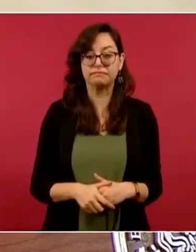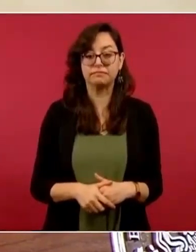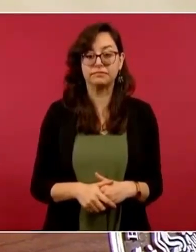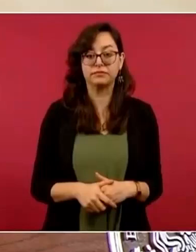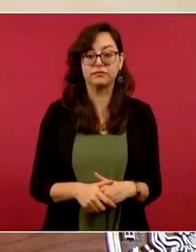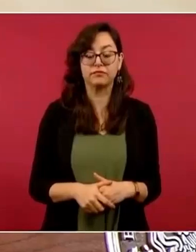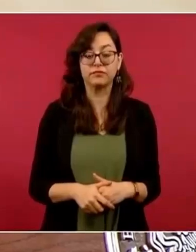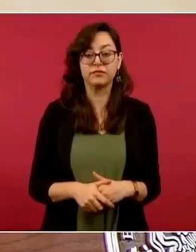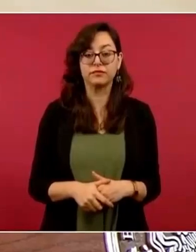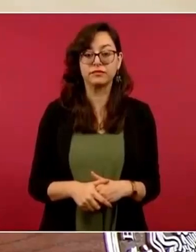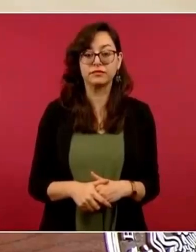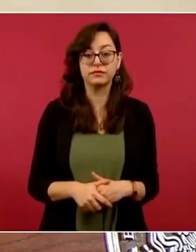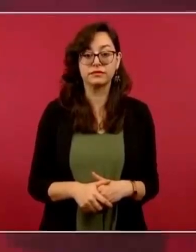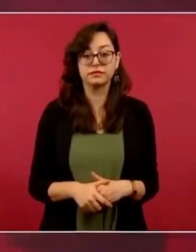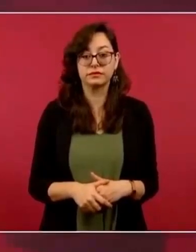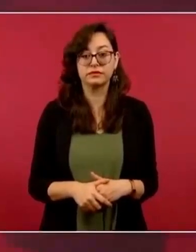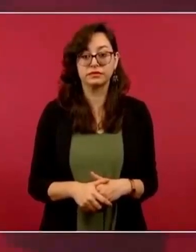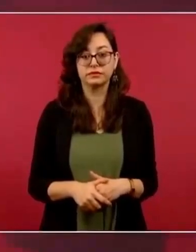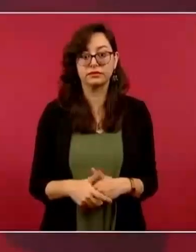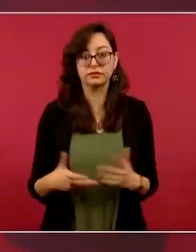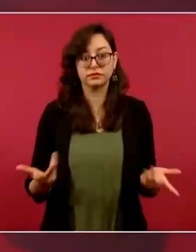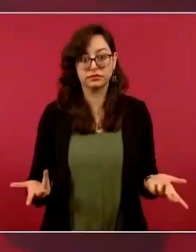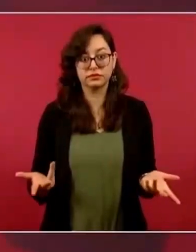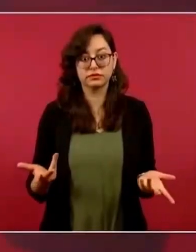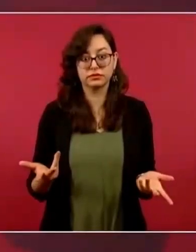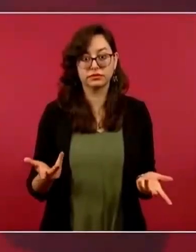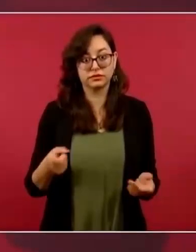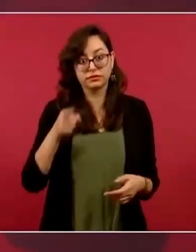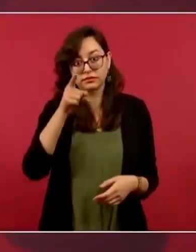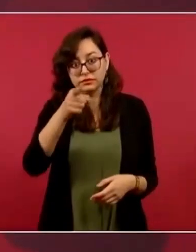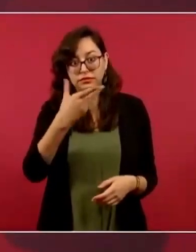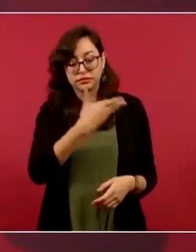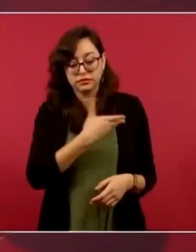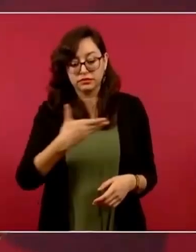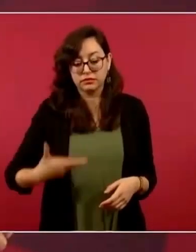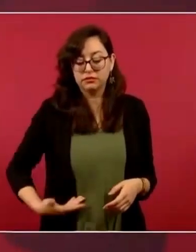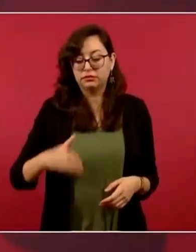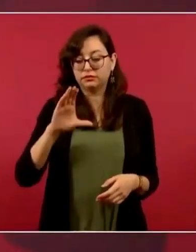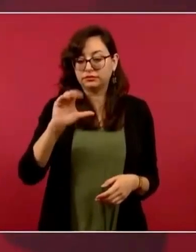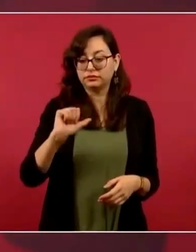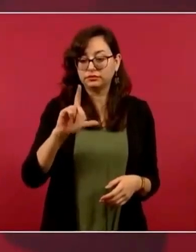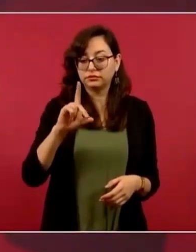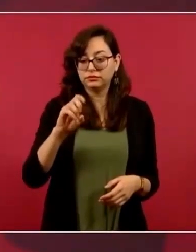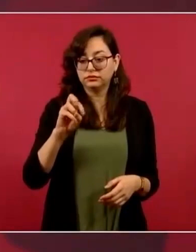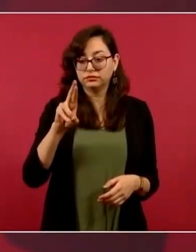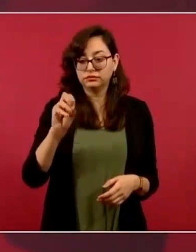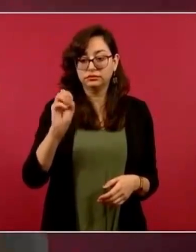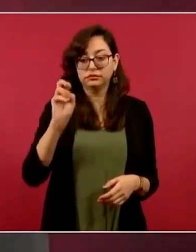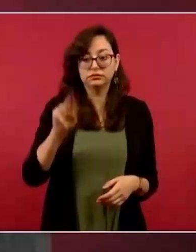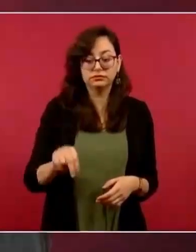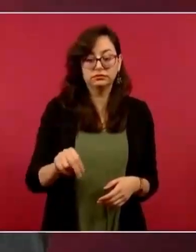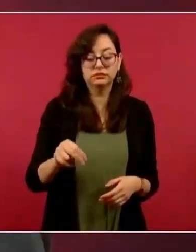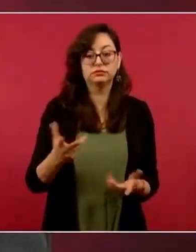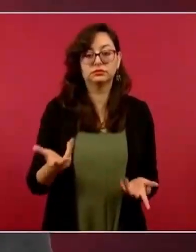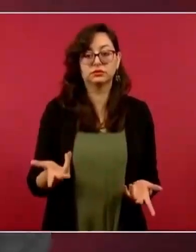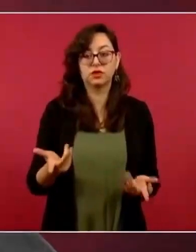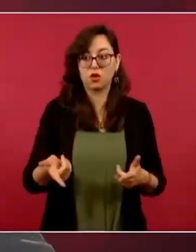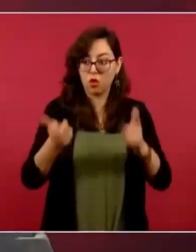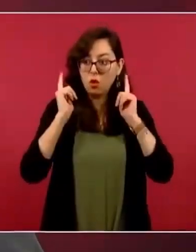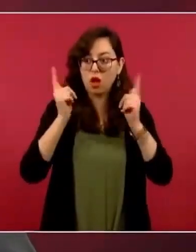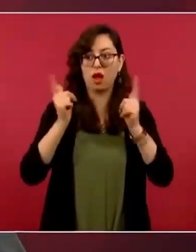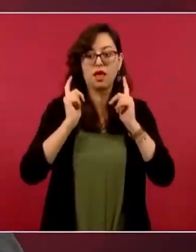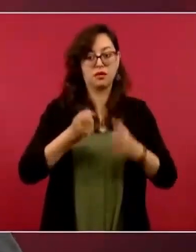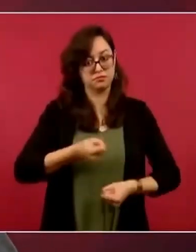Ojalá y Calerón, antes de que García Luna